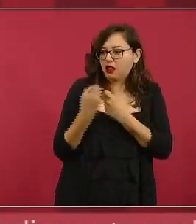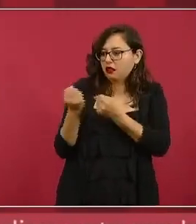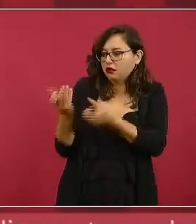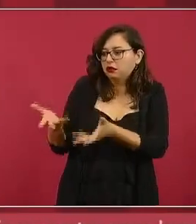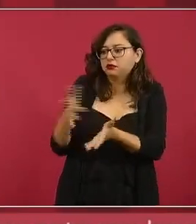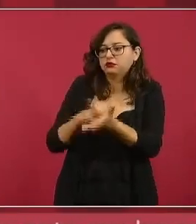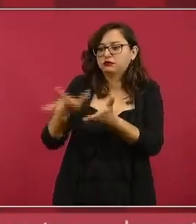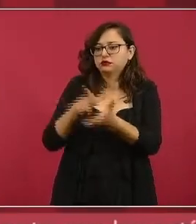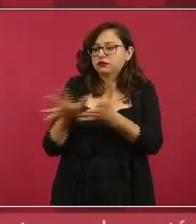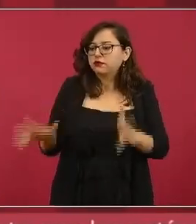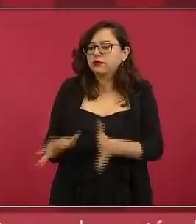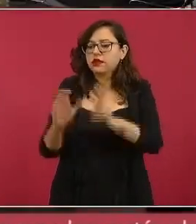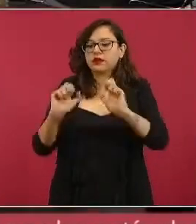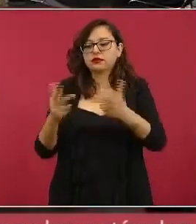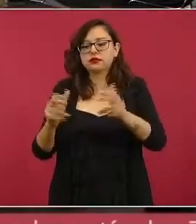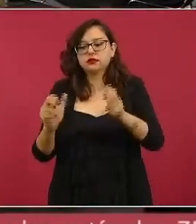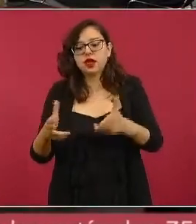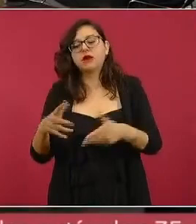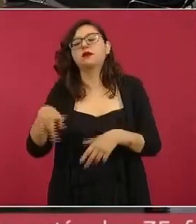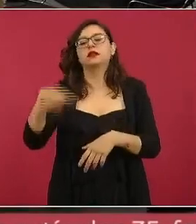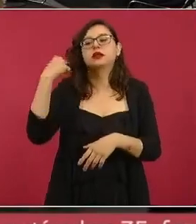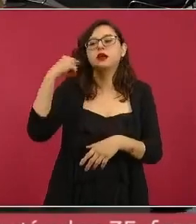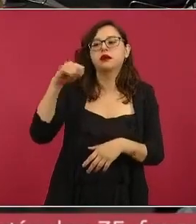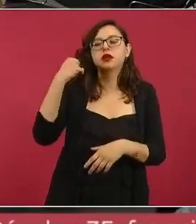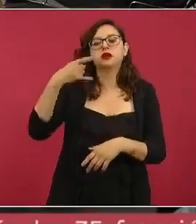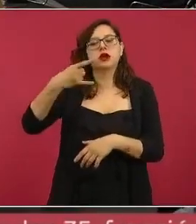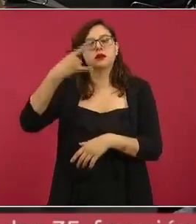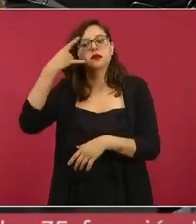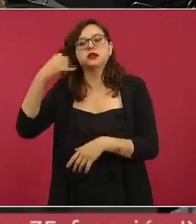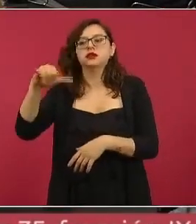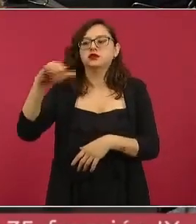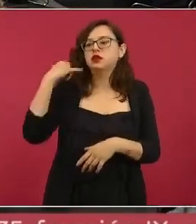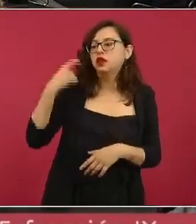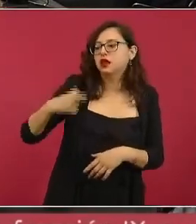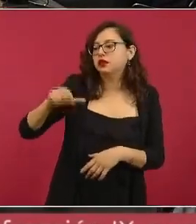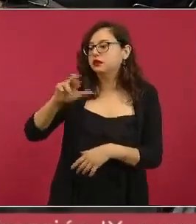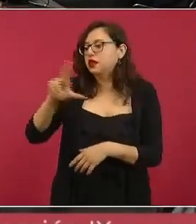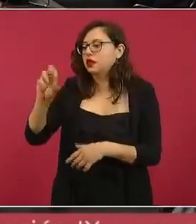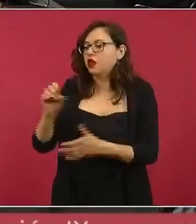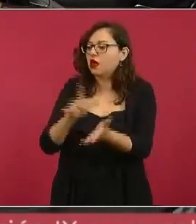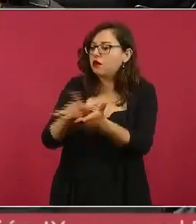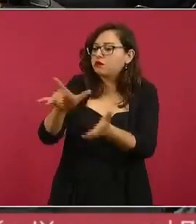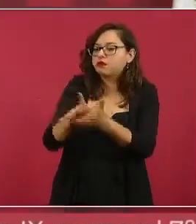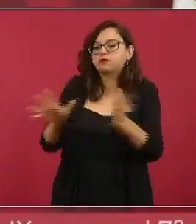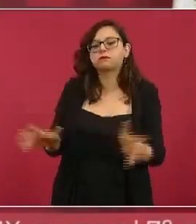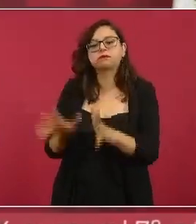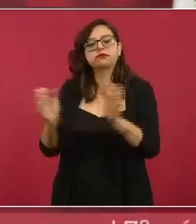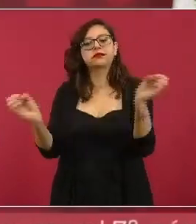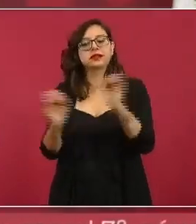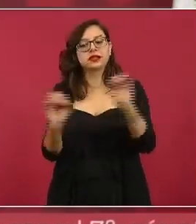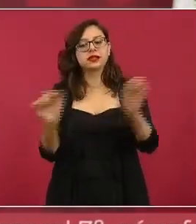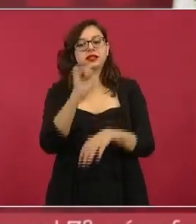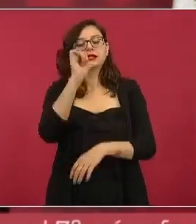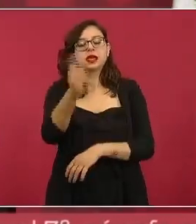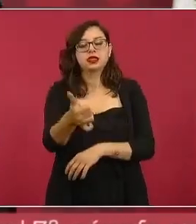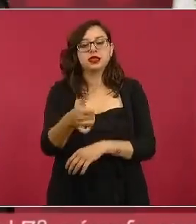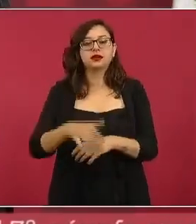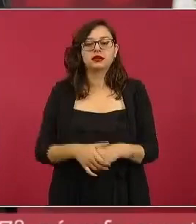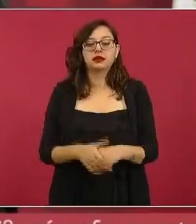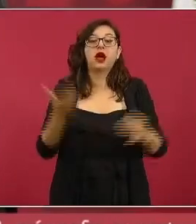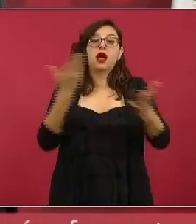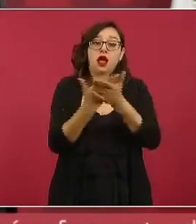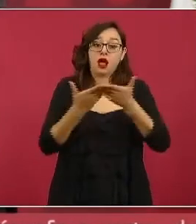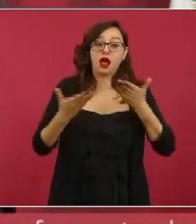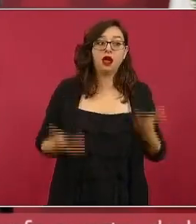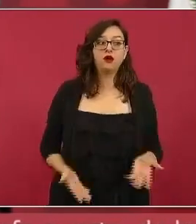Chiapas a Tabasco a Campecha a Yucatán a Quintana Roo y a otros estados entonces va a traer muchos